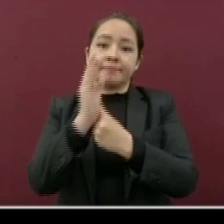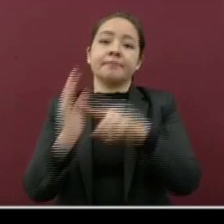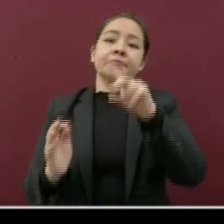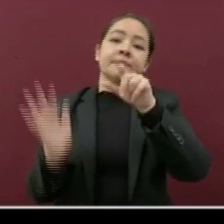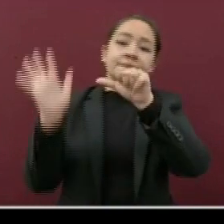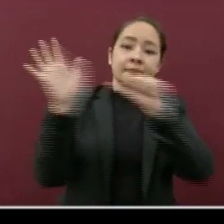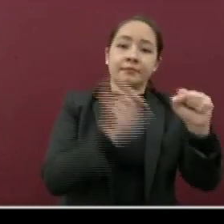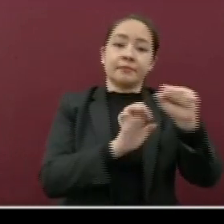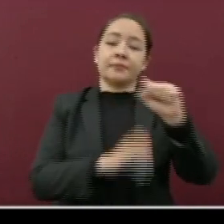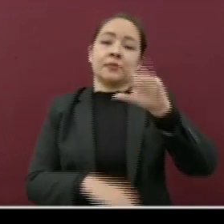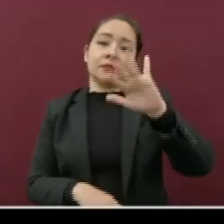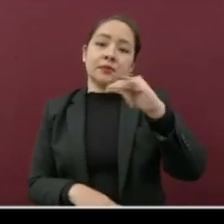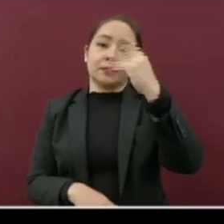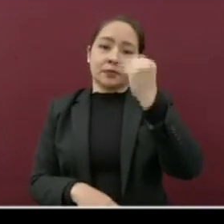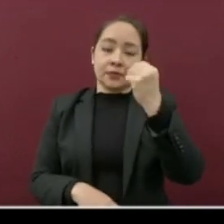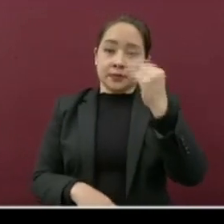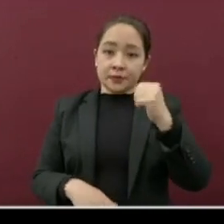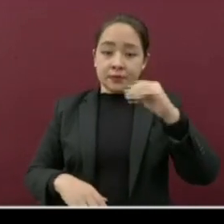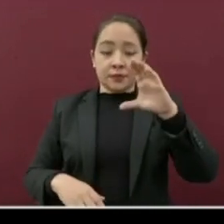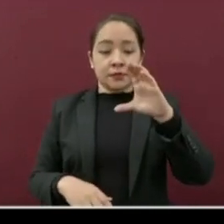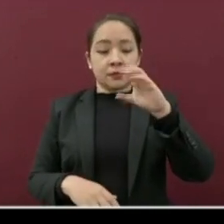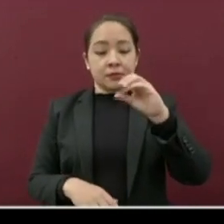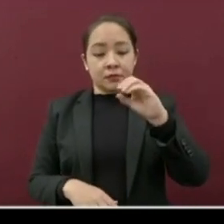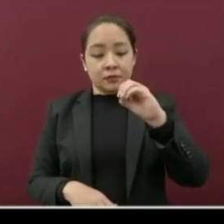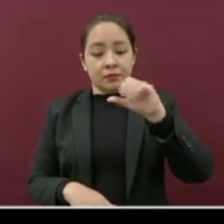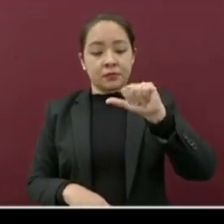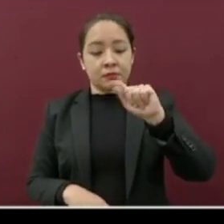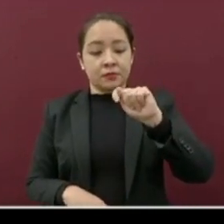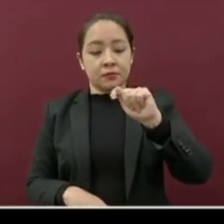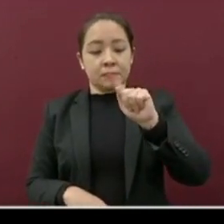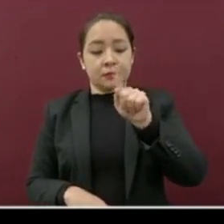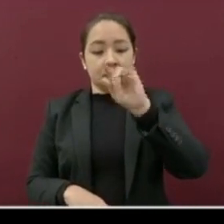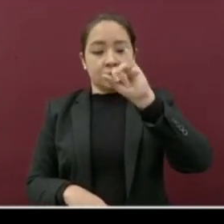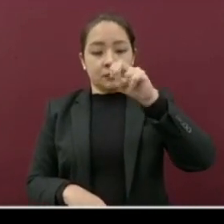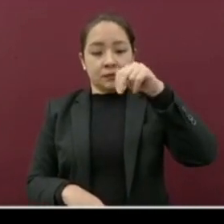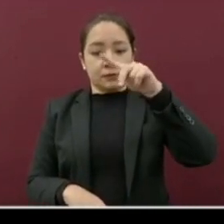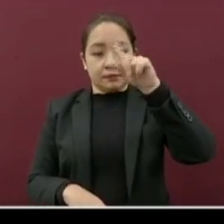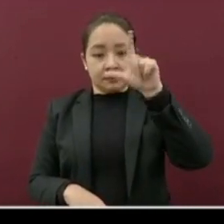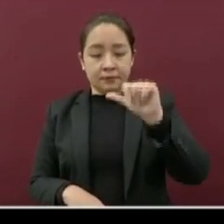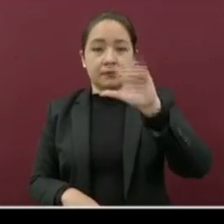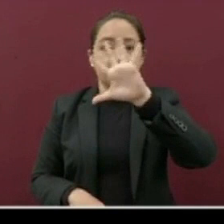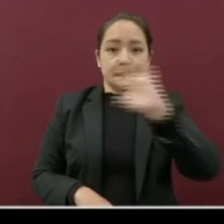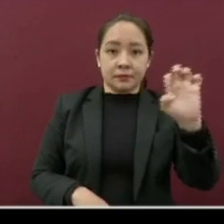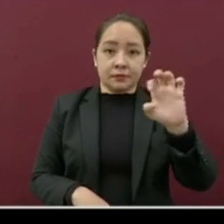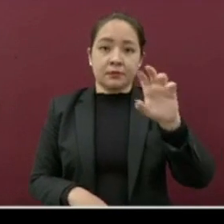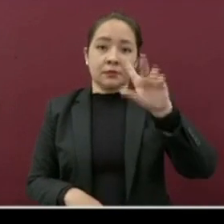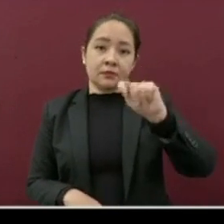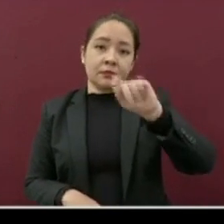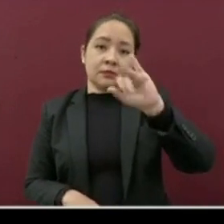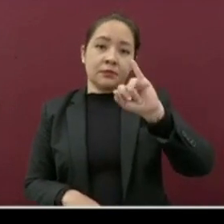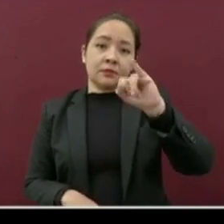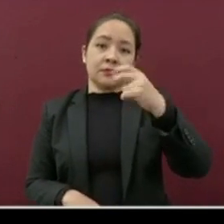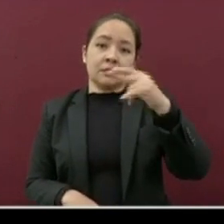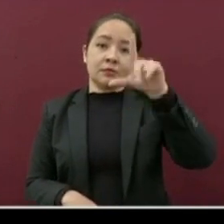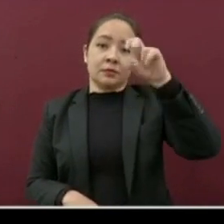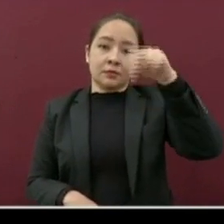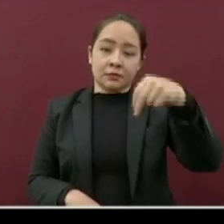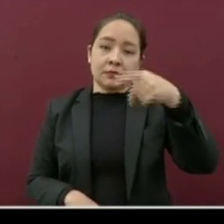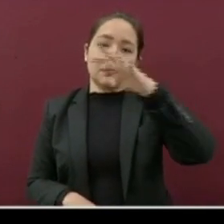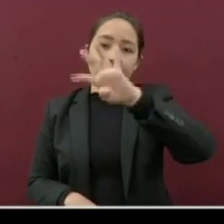659. Y Coatzintla, 500. Tihuatlán, 406.